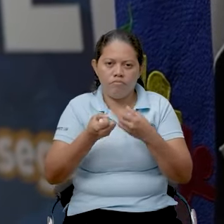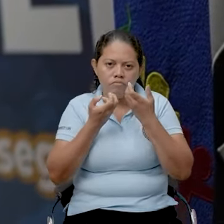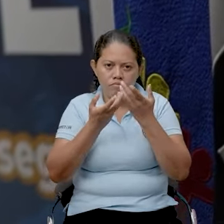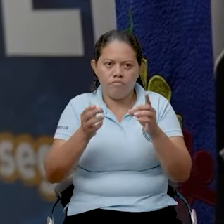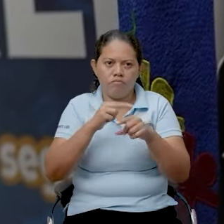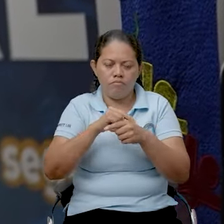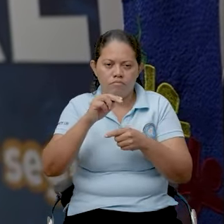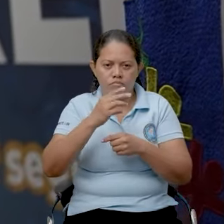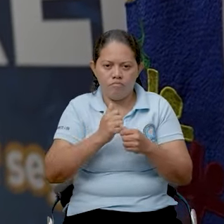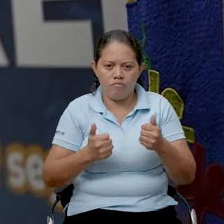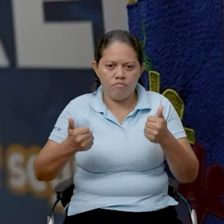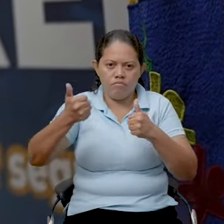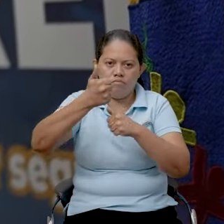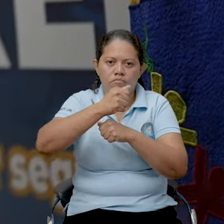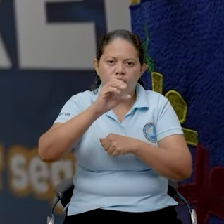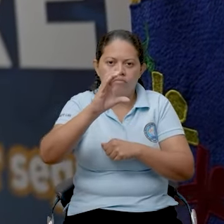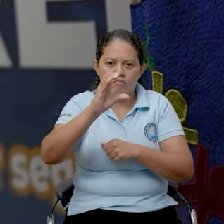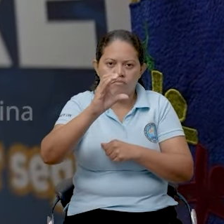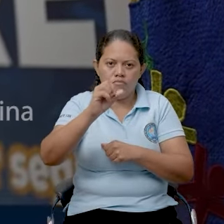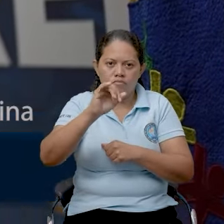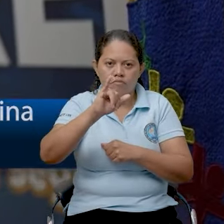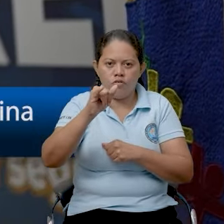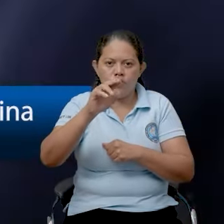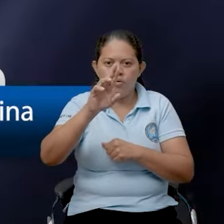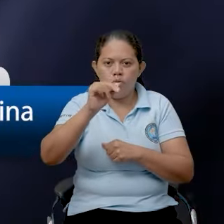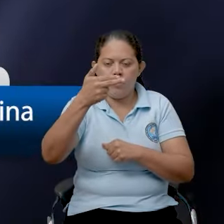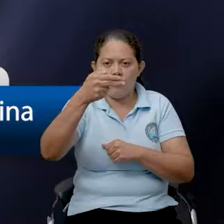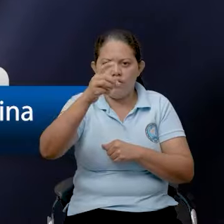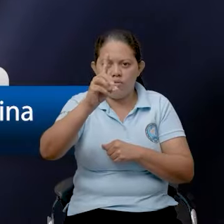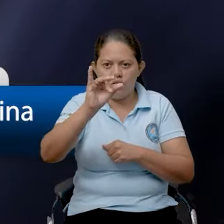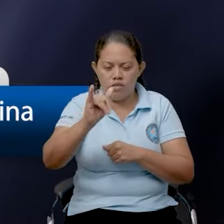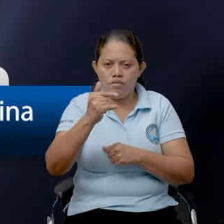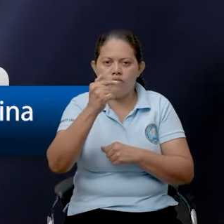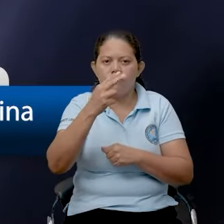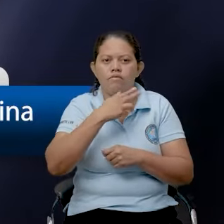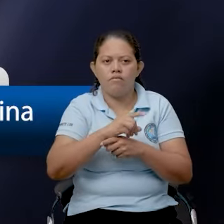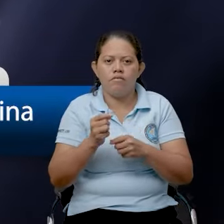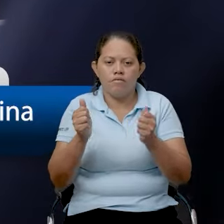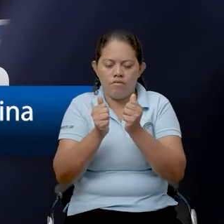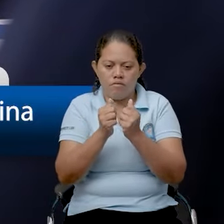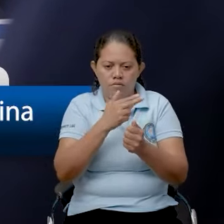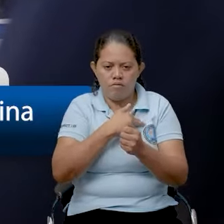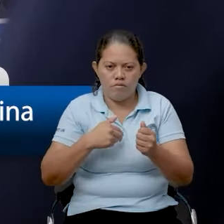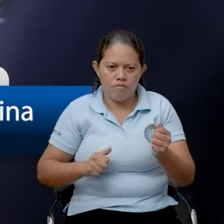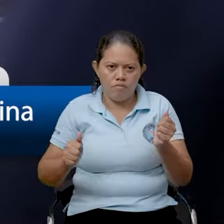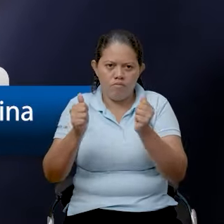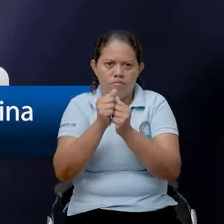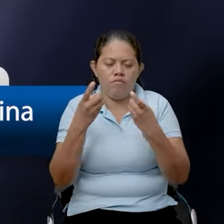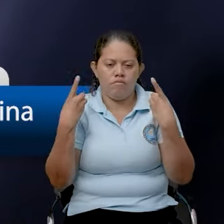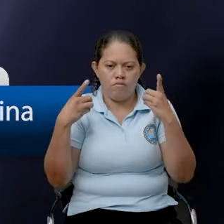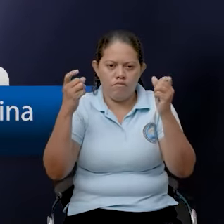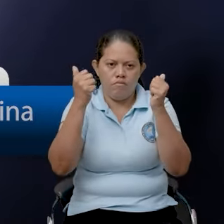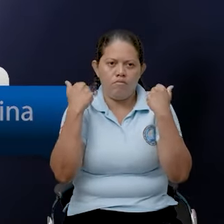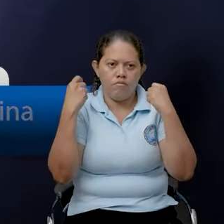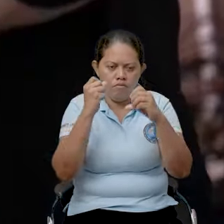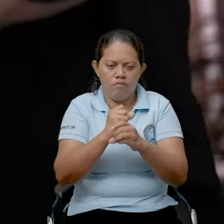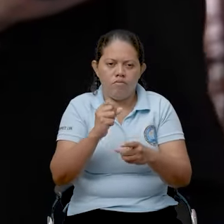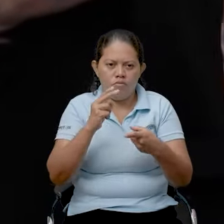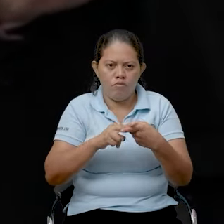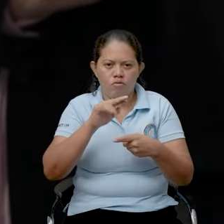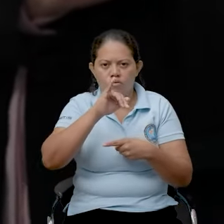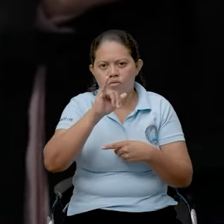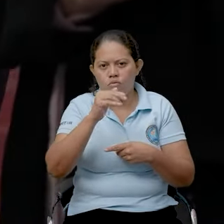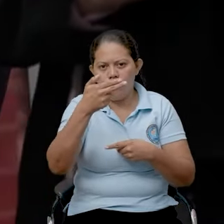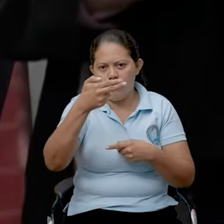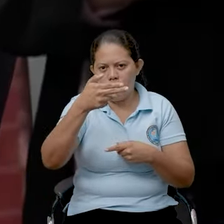presidida por el viceministro, compañero Wang Daoshi. Acompañaron el Vicedirector General de Mitigación, compañero